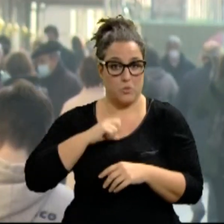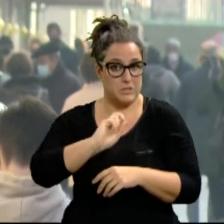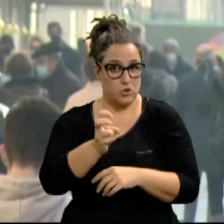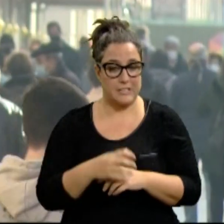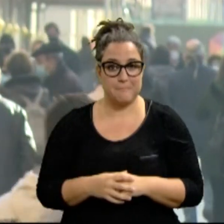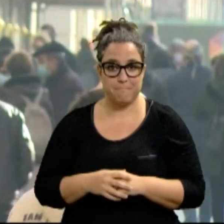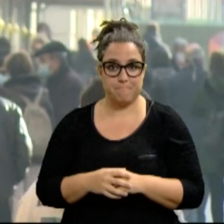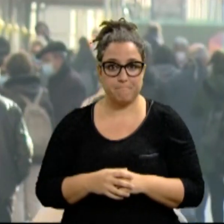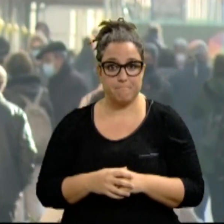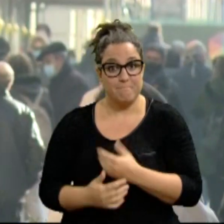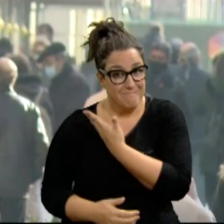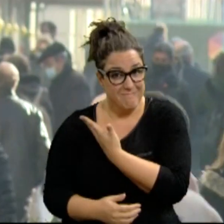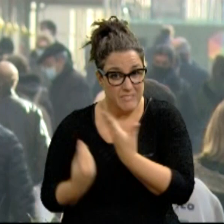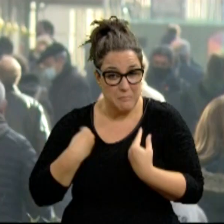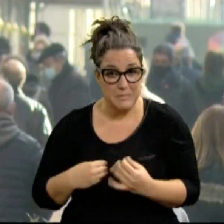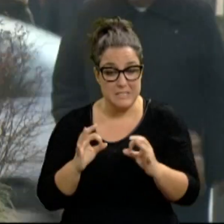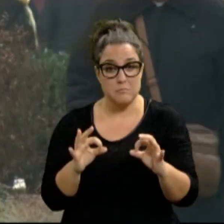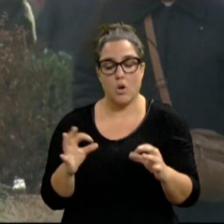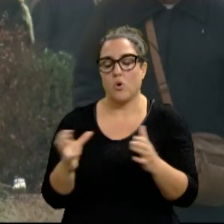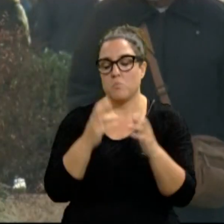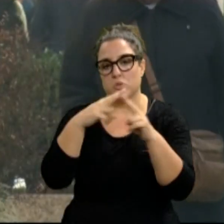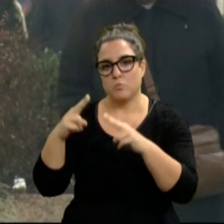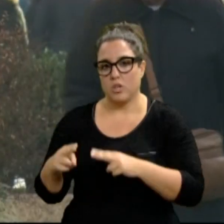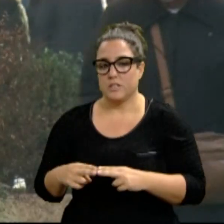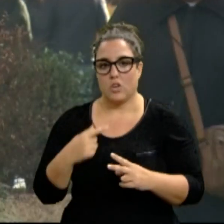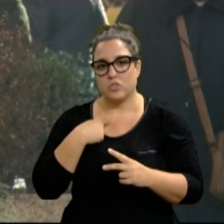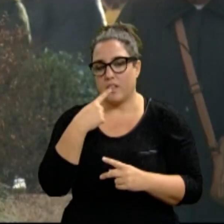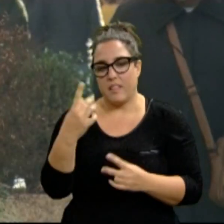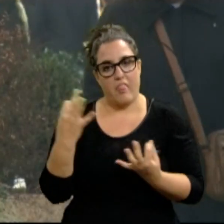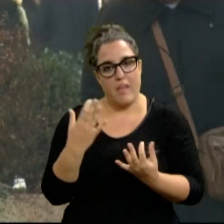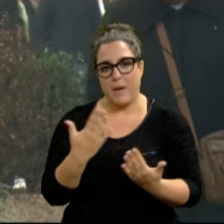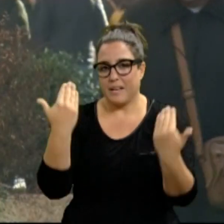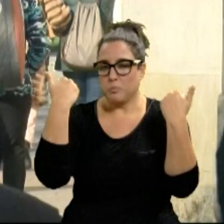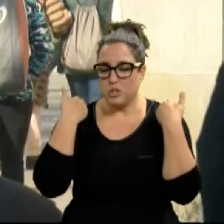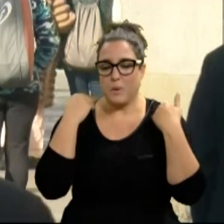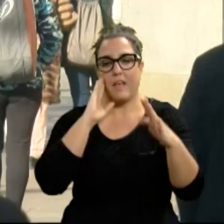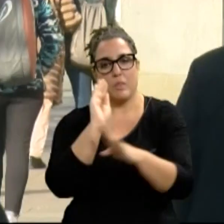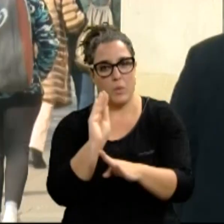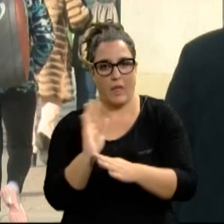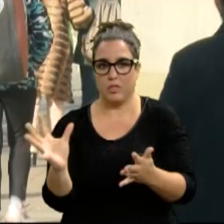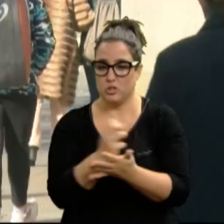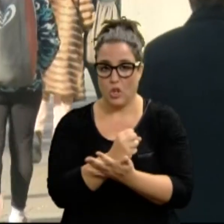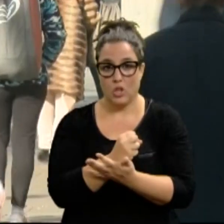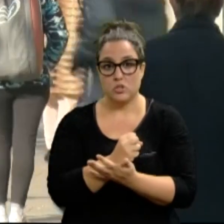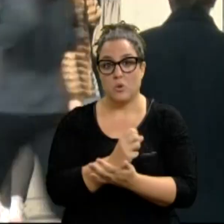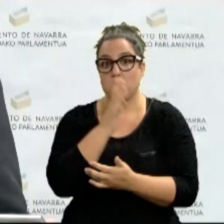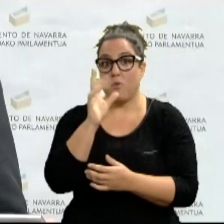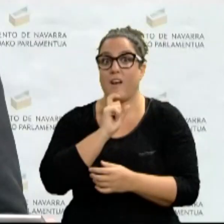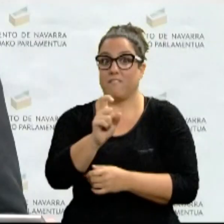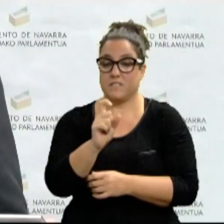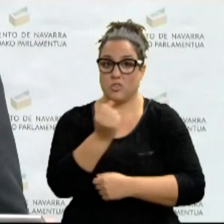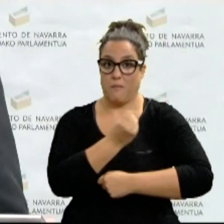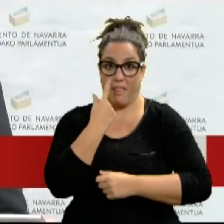Tras imágenes como estas, todos los partidos coinciden en pedir responsabilidad y prudencia y advierten de cara a las Navidades.